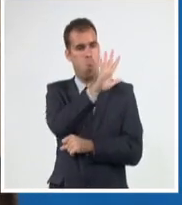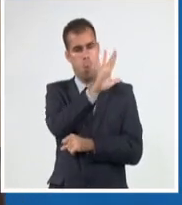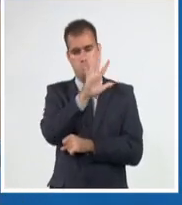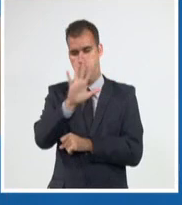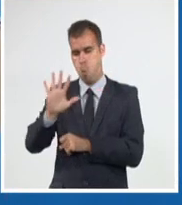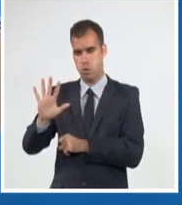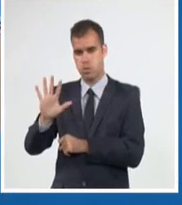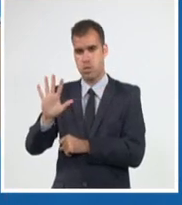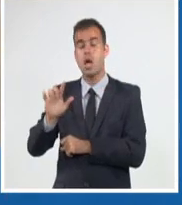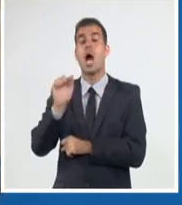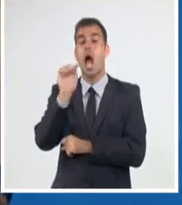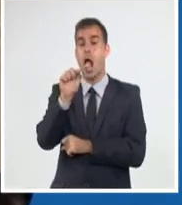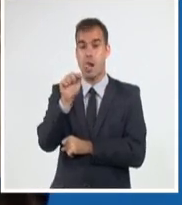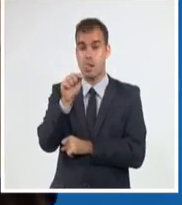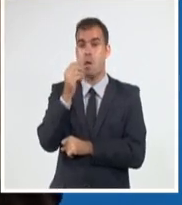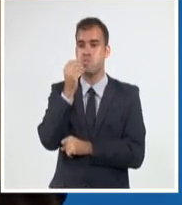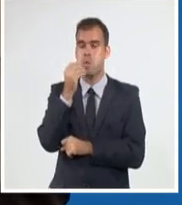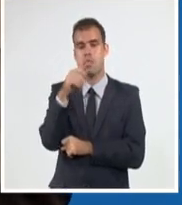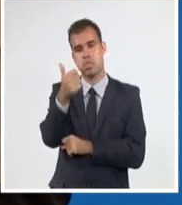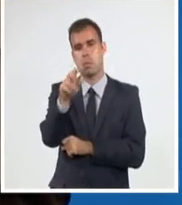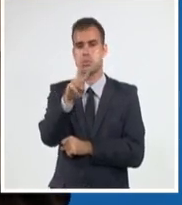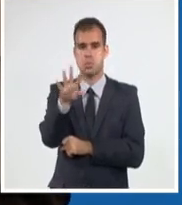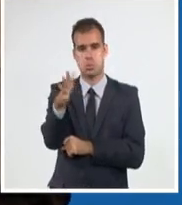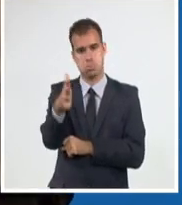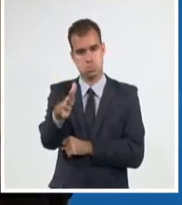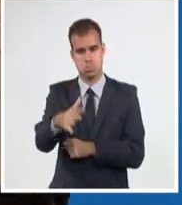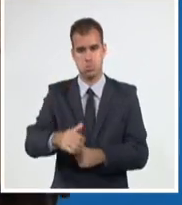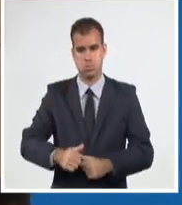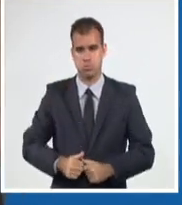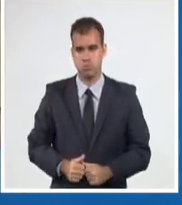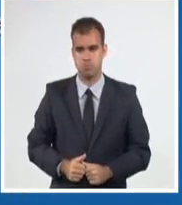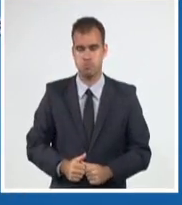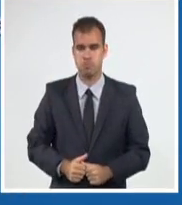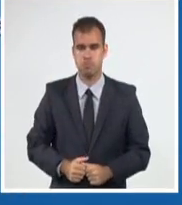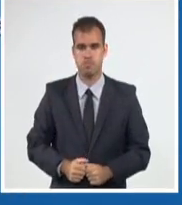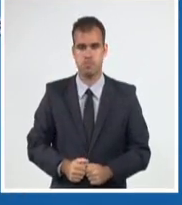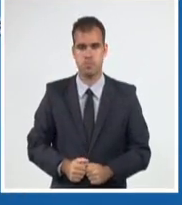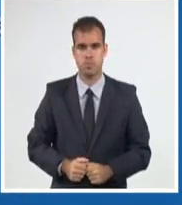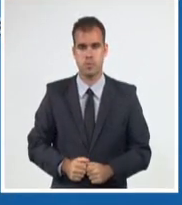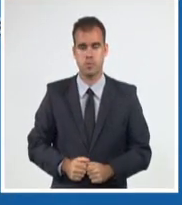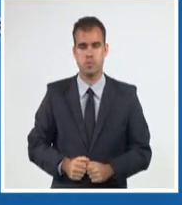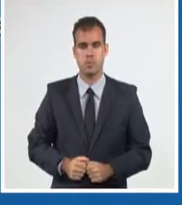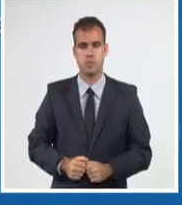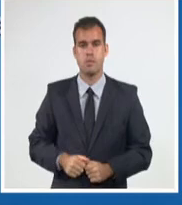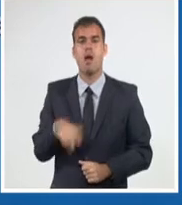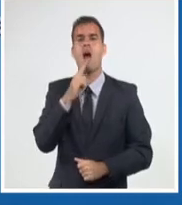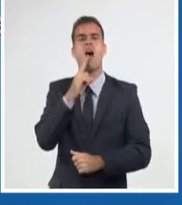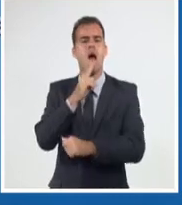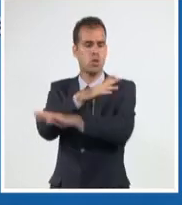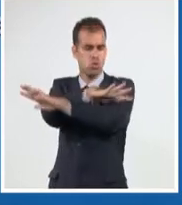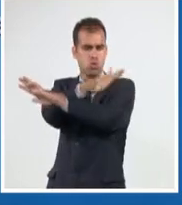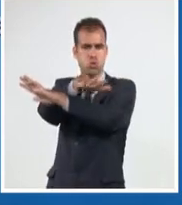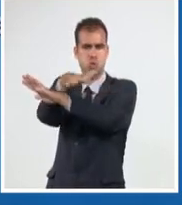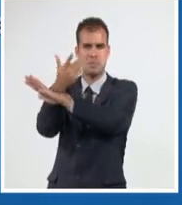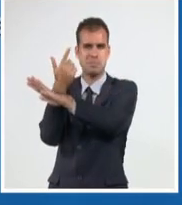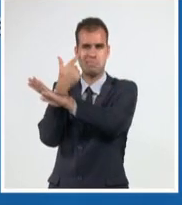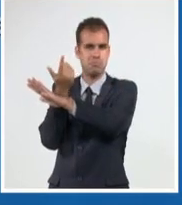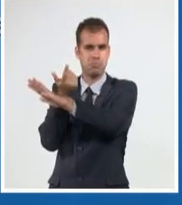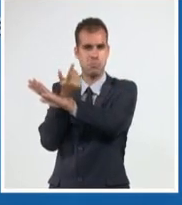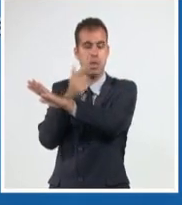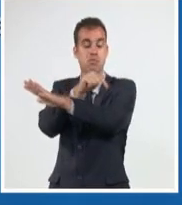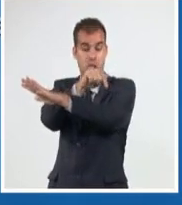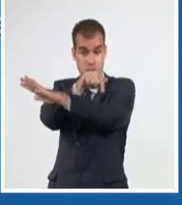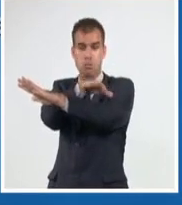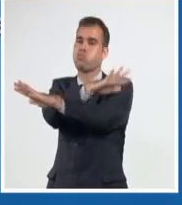con velocidades entre 10 y 25 kilómetros por hora. Y en cuanto al mar, bueno, vamos a tener todavía oleaje en el